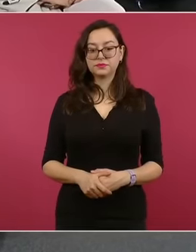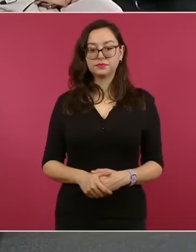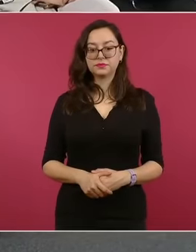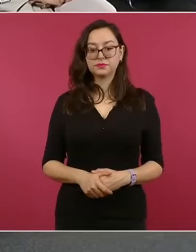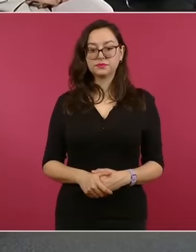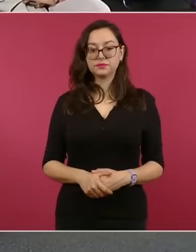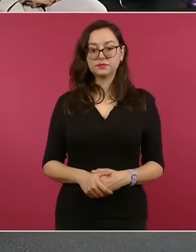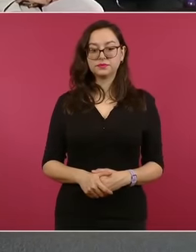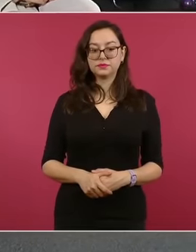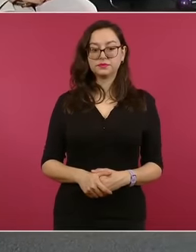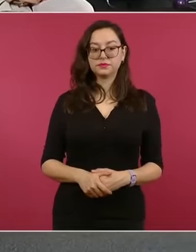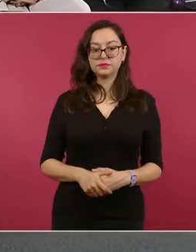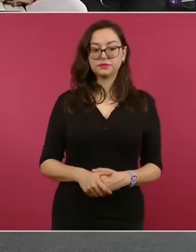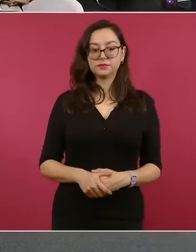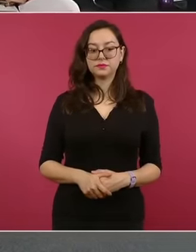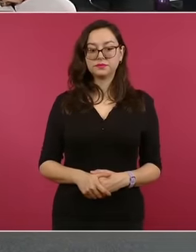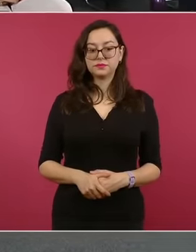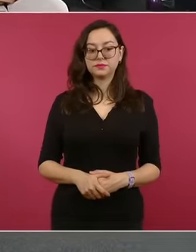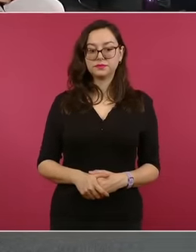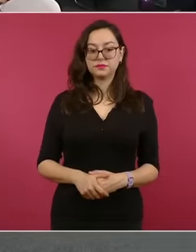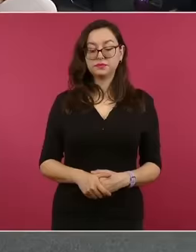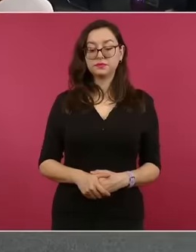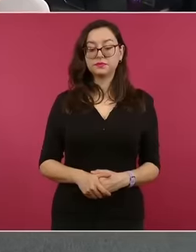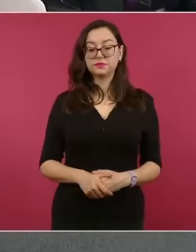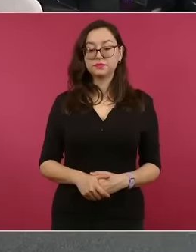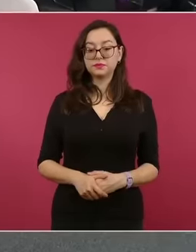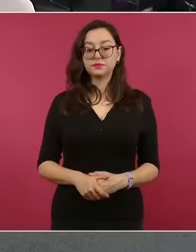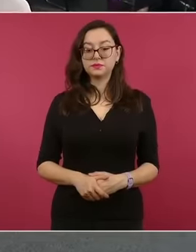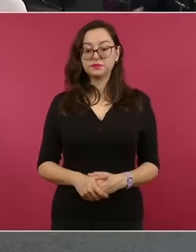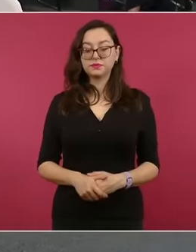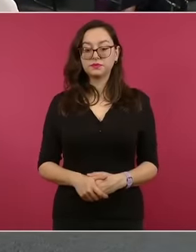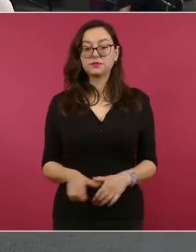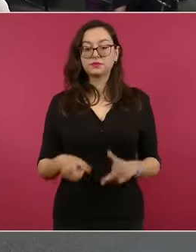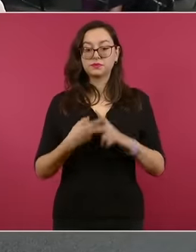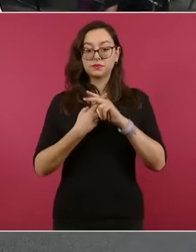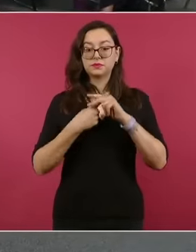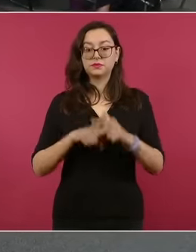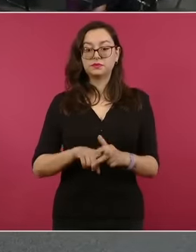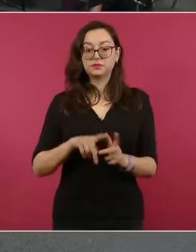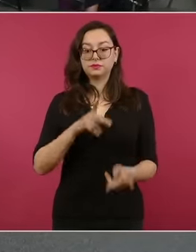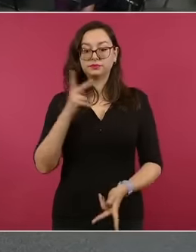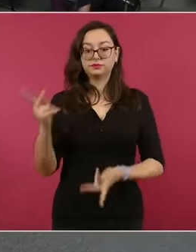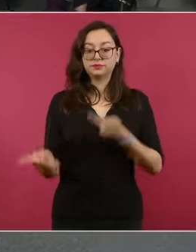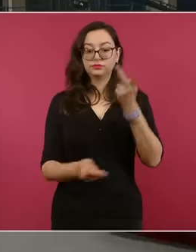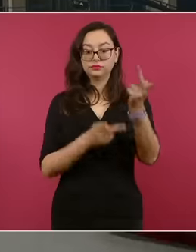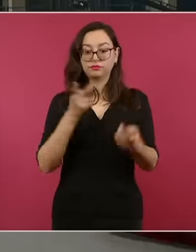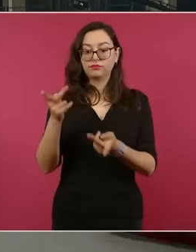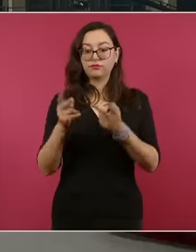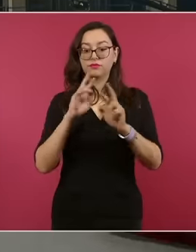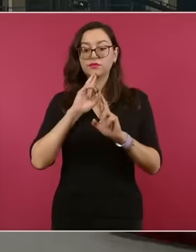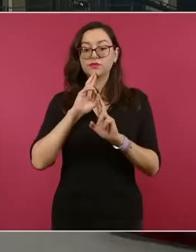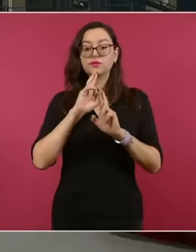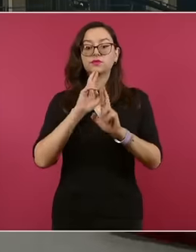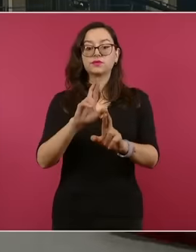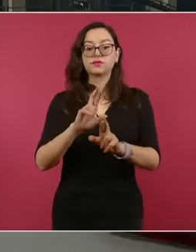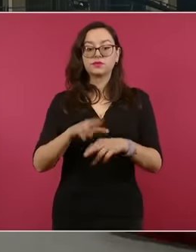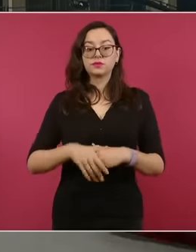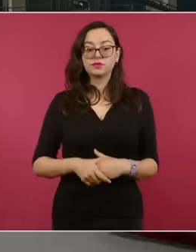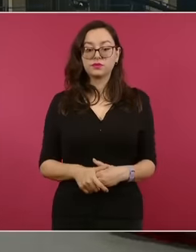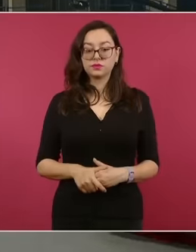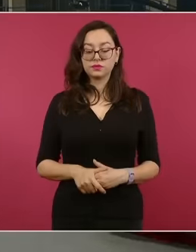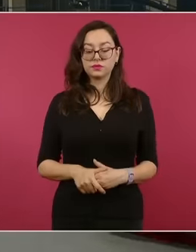Si les parece, abrimos preguntas, respuestas sobre esto